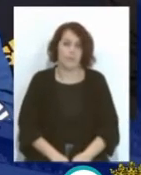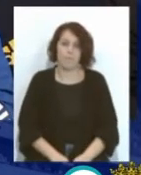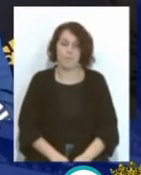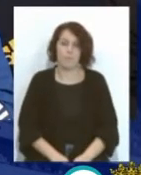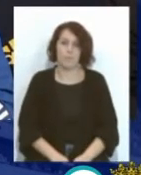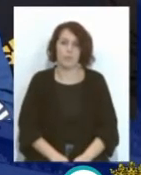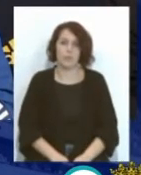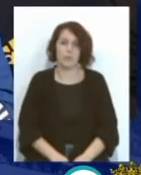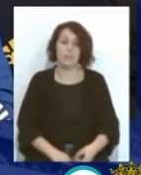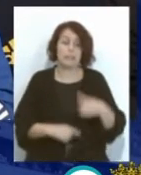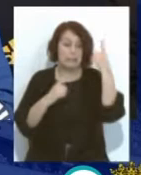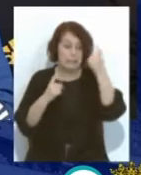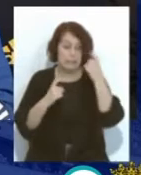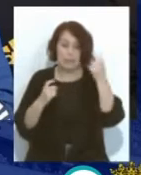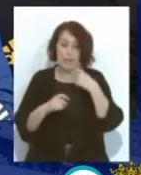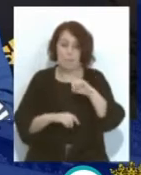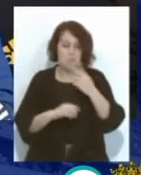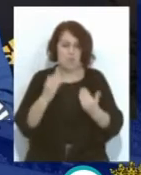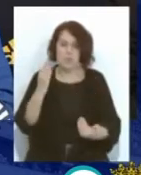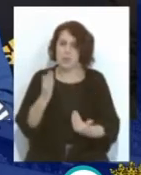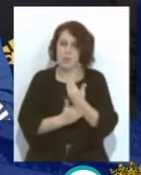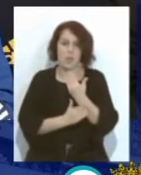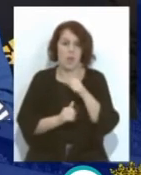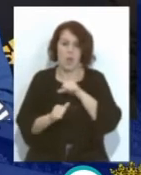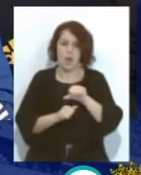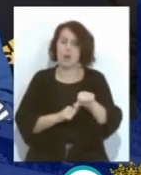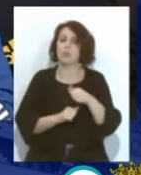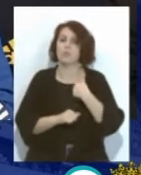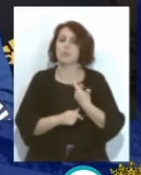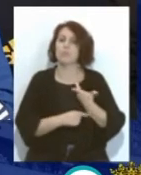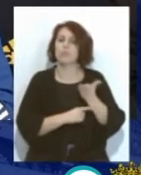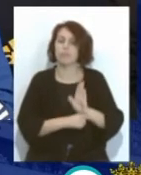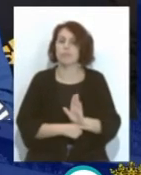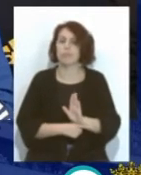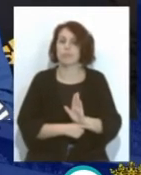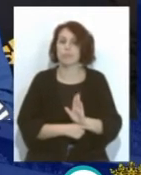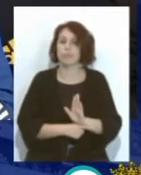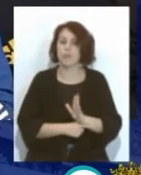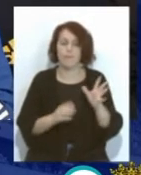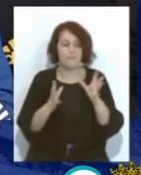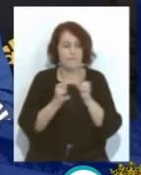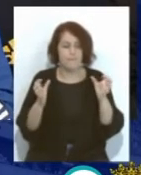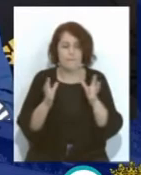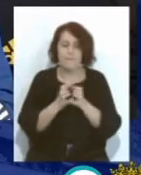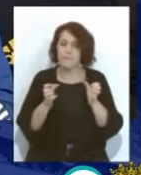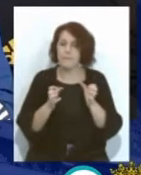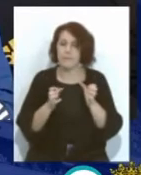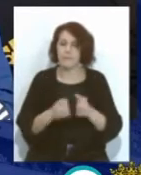Pues Intentaré Desde el primer día Mostrar Las ganas Que tengo De